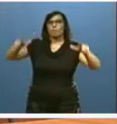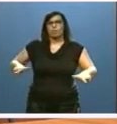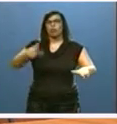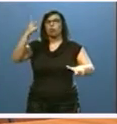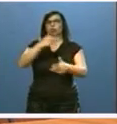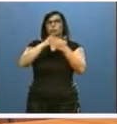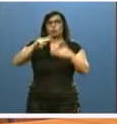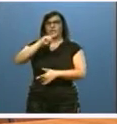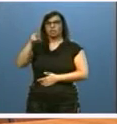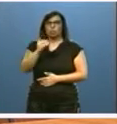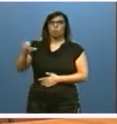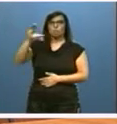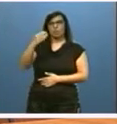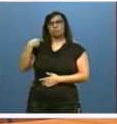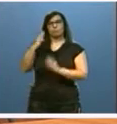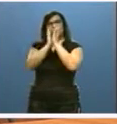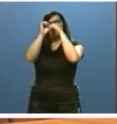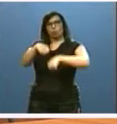conforme a lo acordado en el diálogo social.